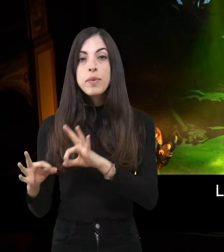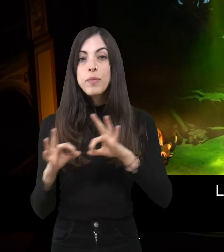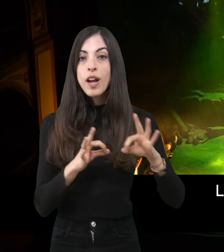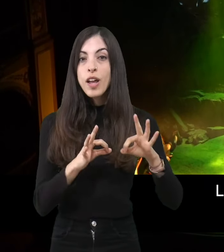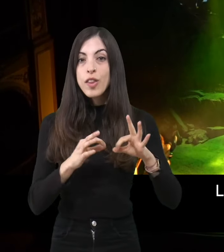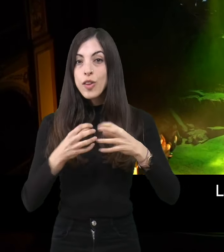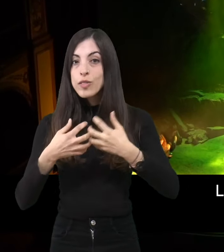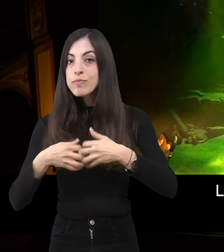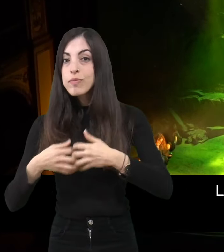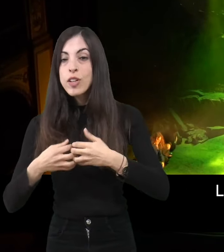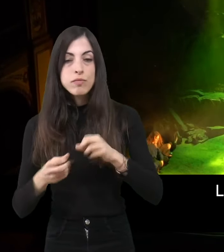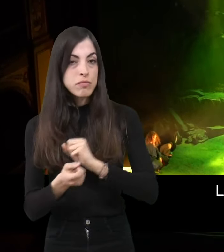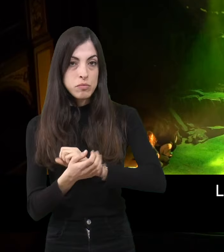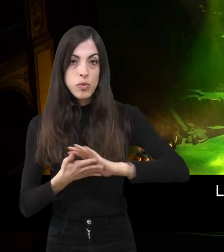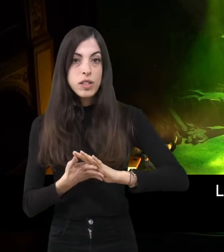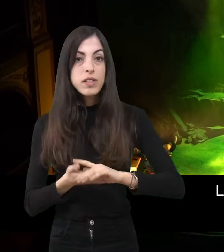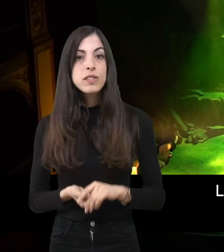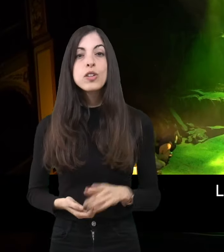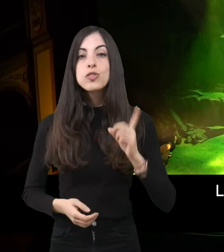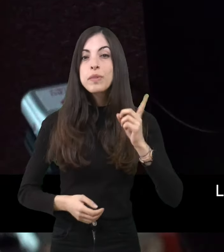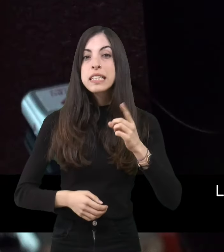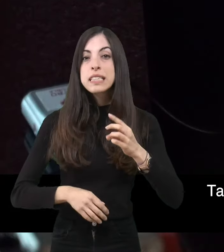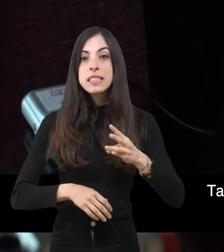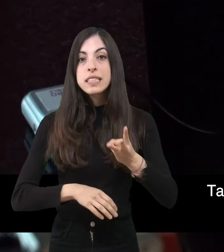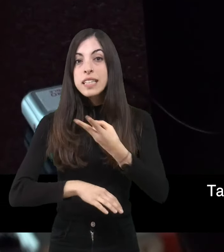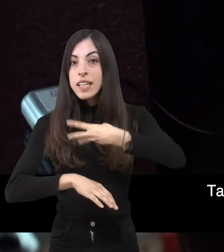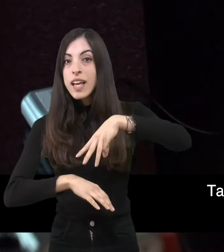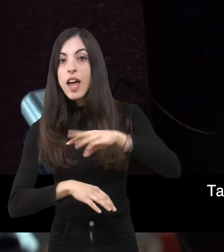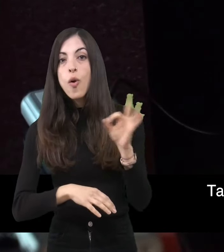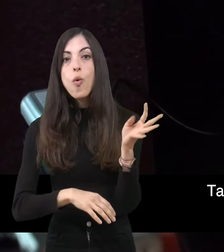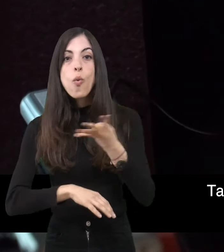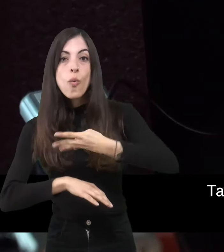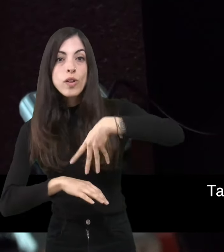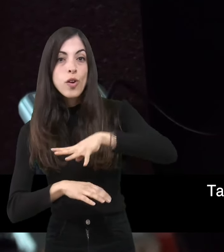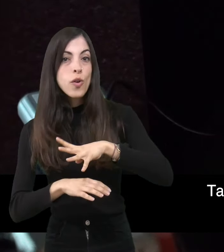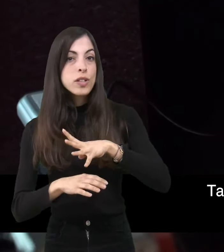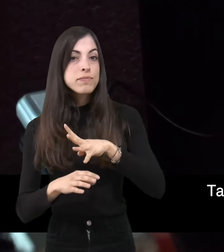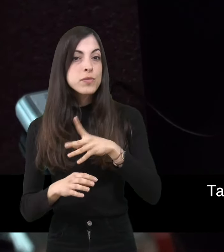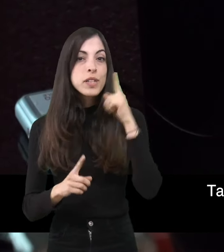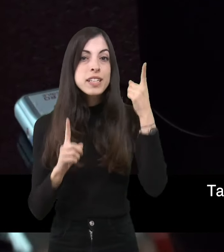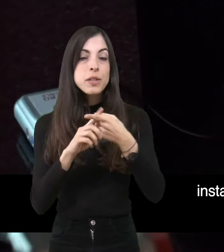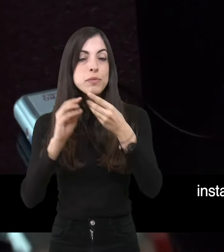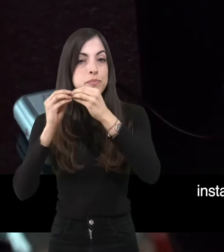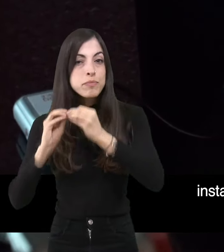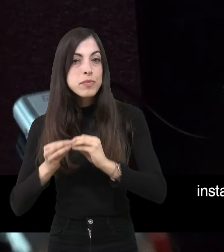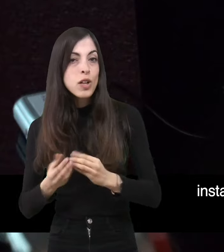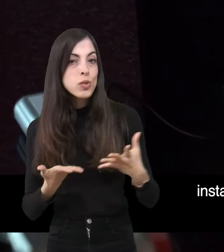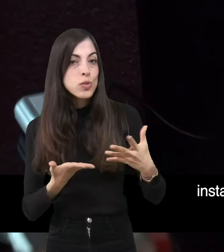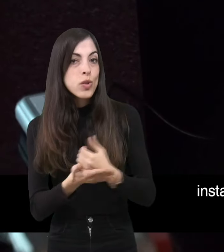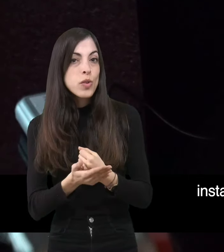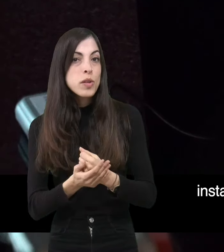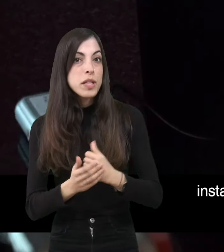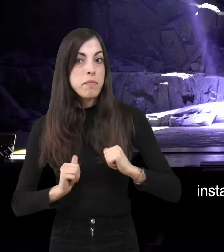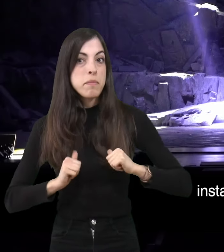La preparación de los dispositivos en el teatro es muy rápida. Tan solo son necesarias tres o cuatro horas para dejarlo todo instalado,